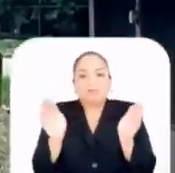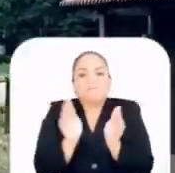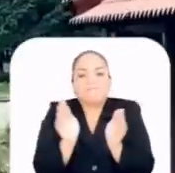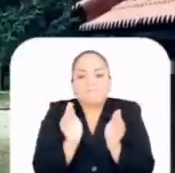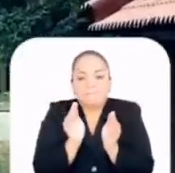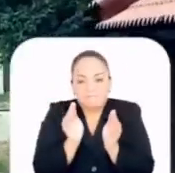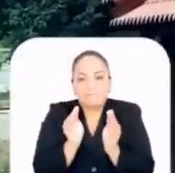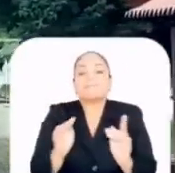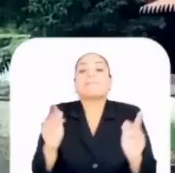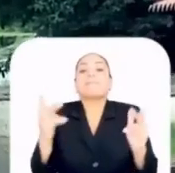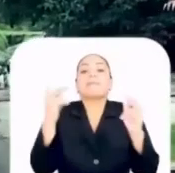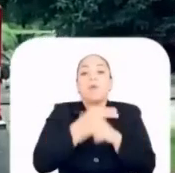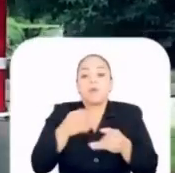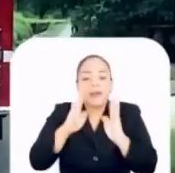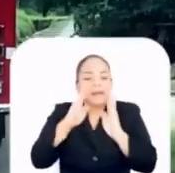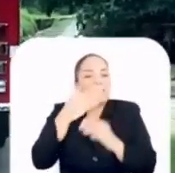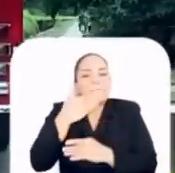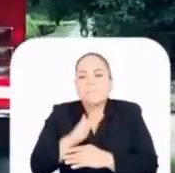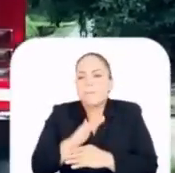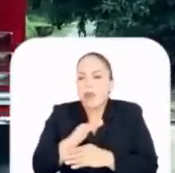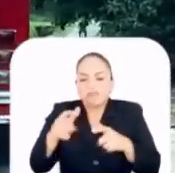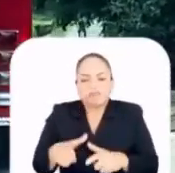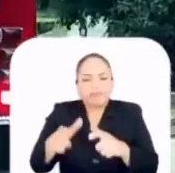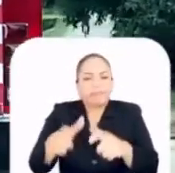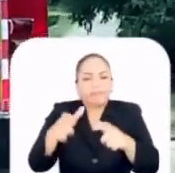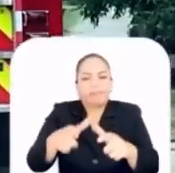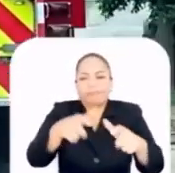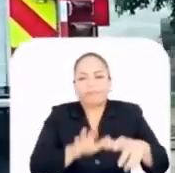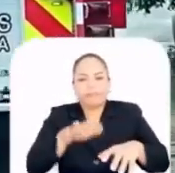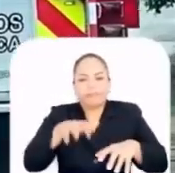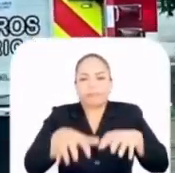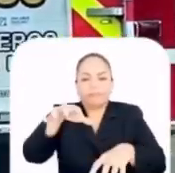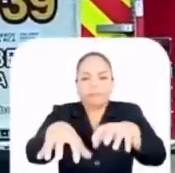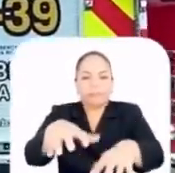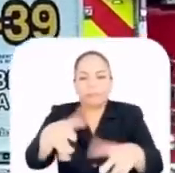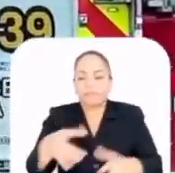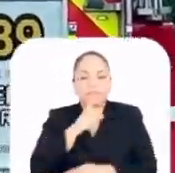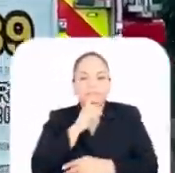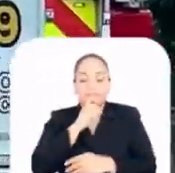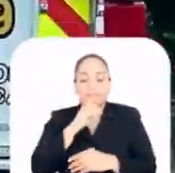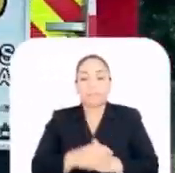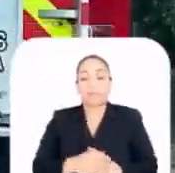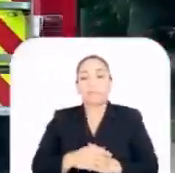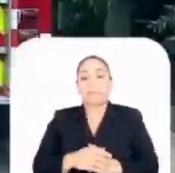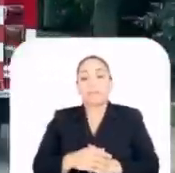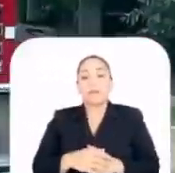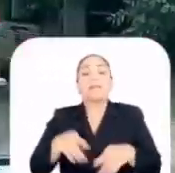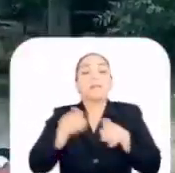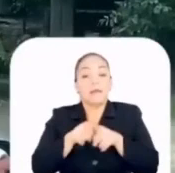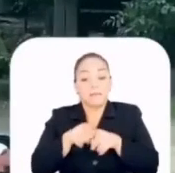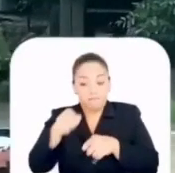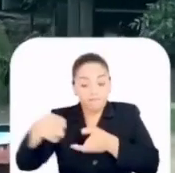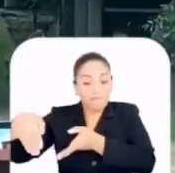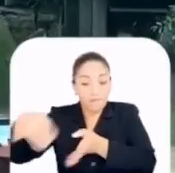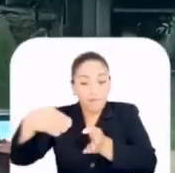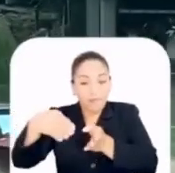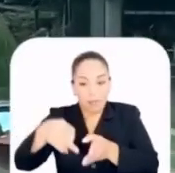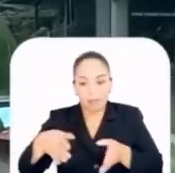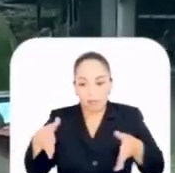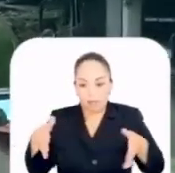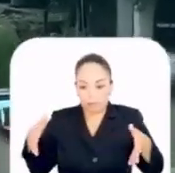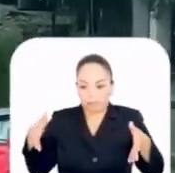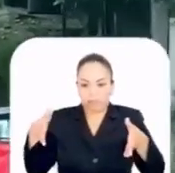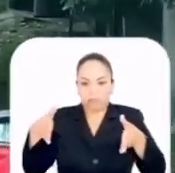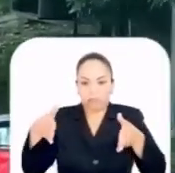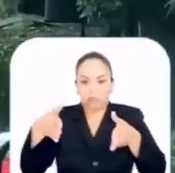ser angosta, se encuentra en muy mal estado. Incluso hay trayectos donde los dos carriles se fusionan en